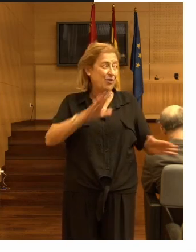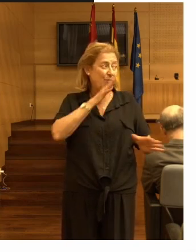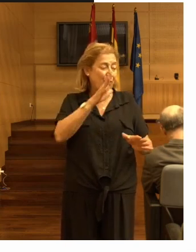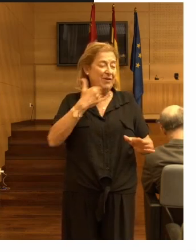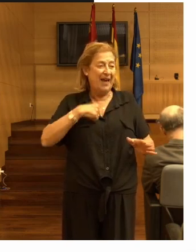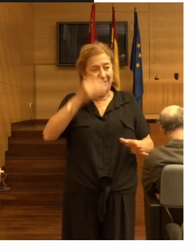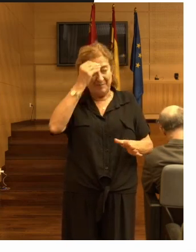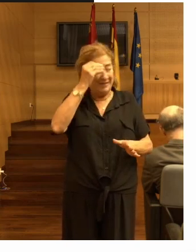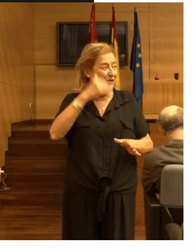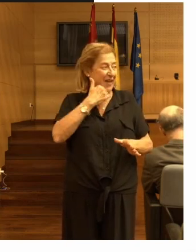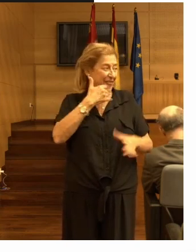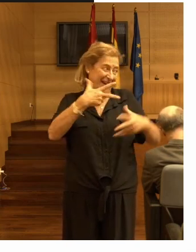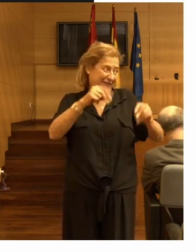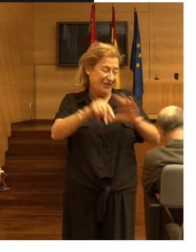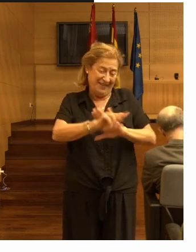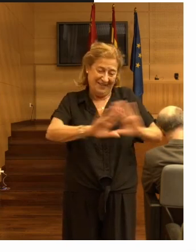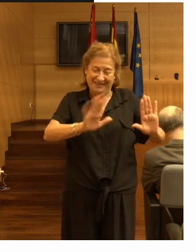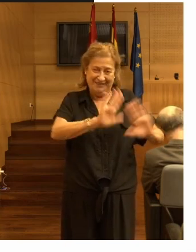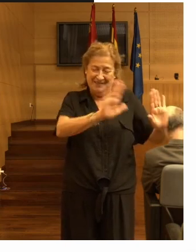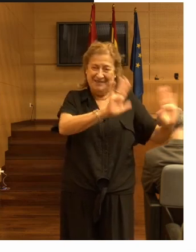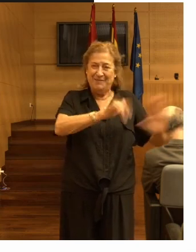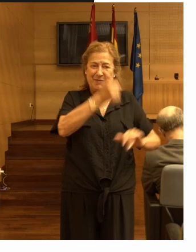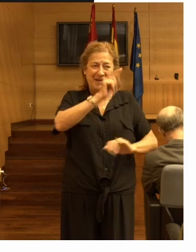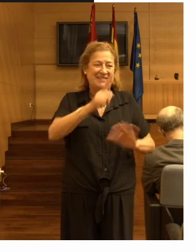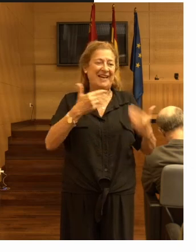había que gracias